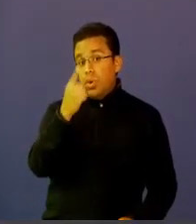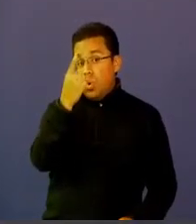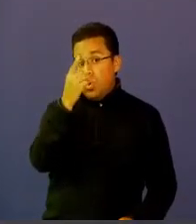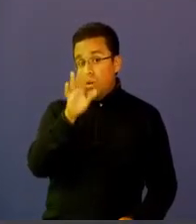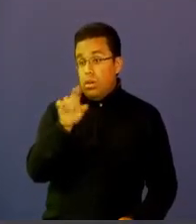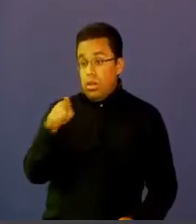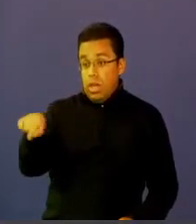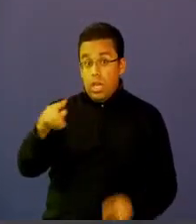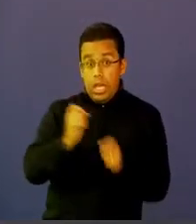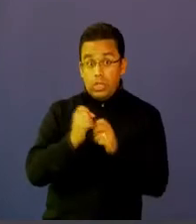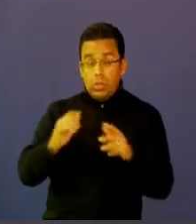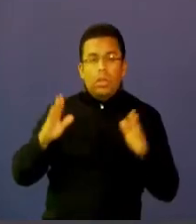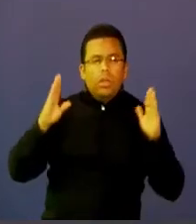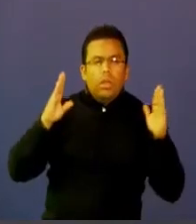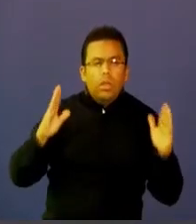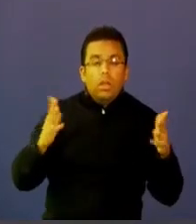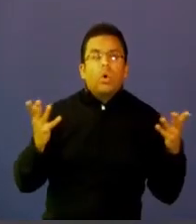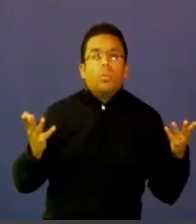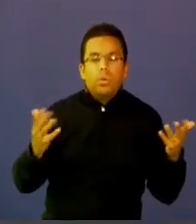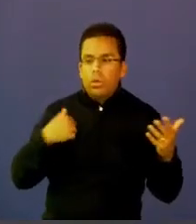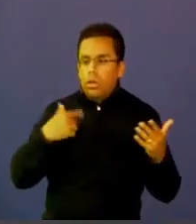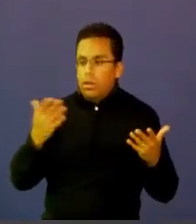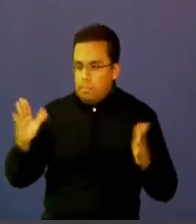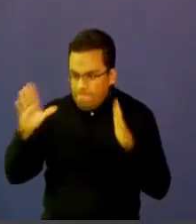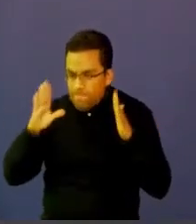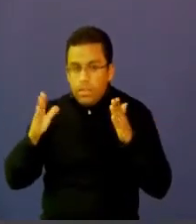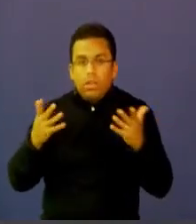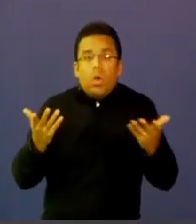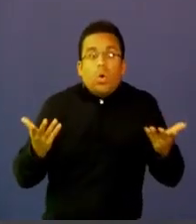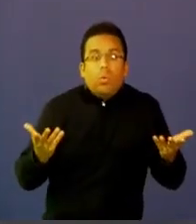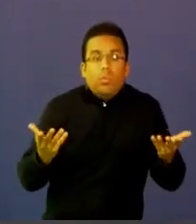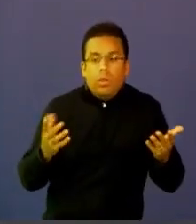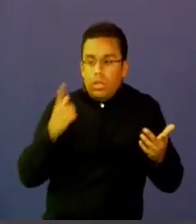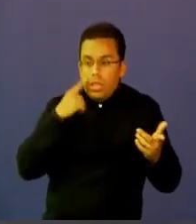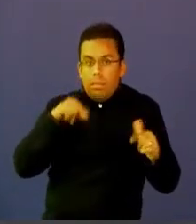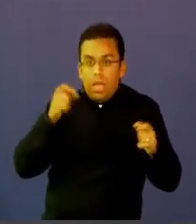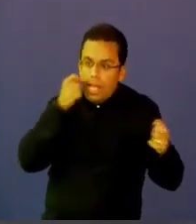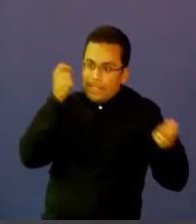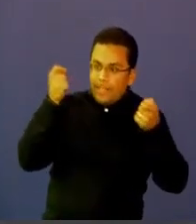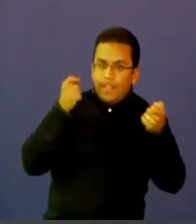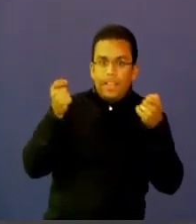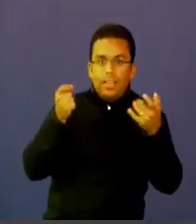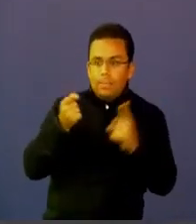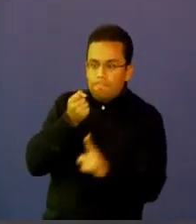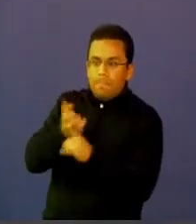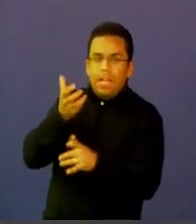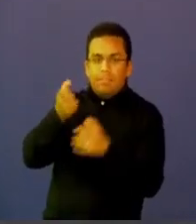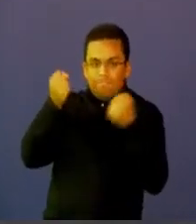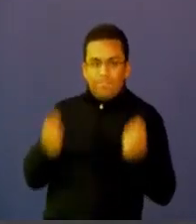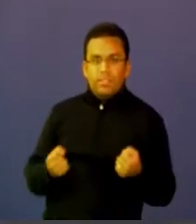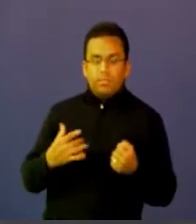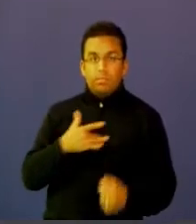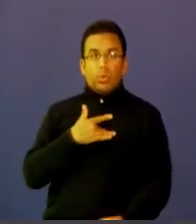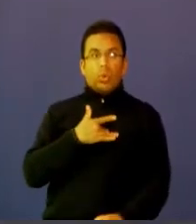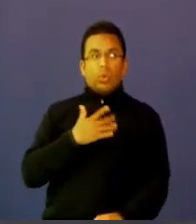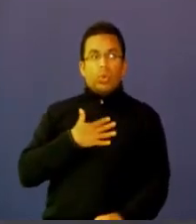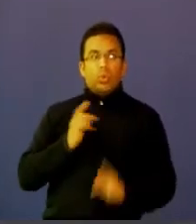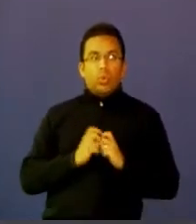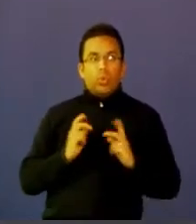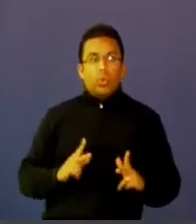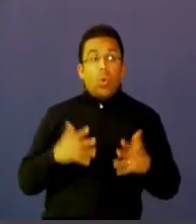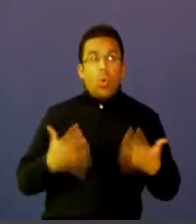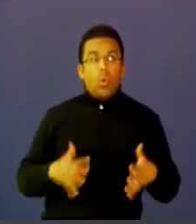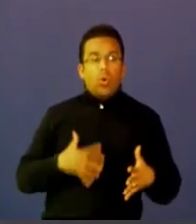captar la atención de sus estudiantes y generar de verdad estrategias contundentes que impacten la calidad y que